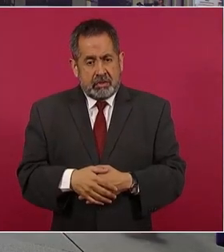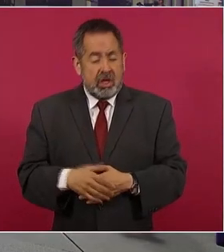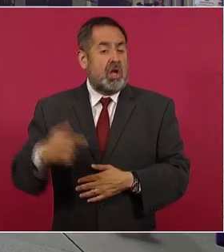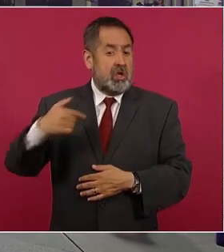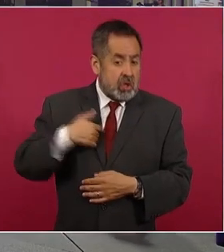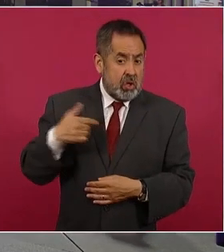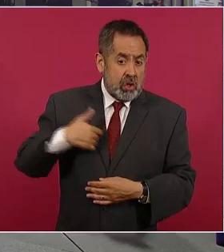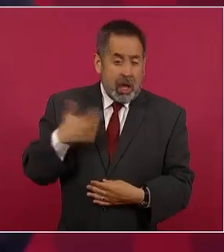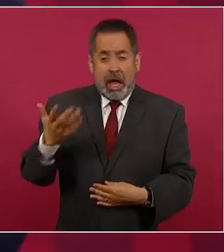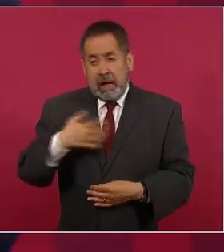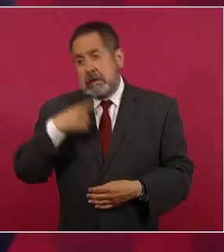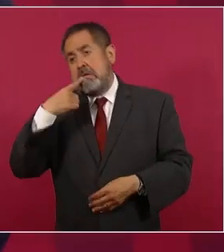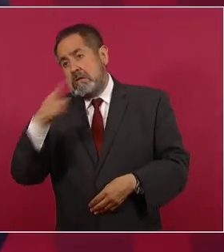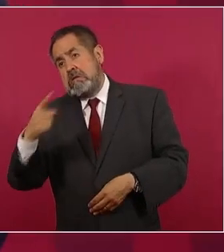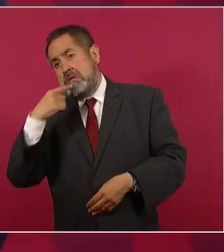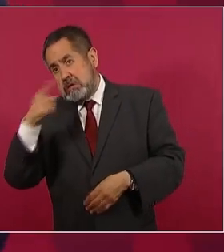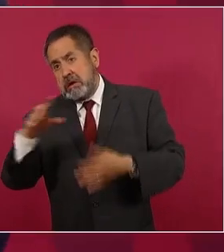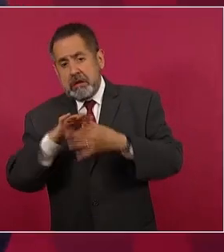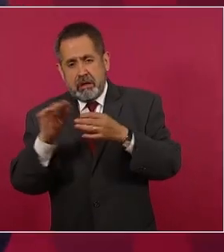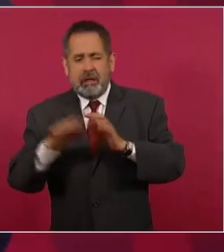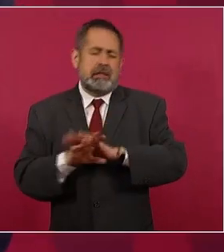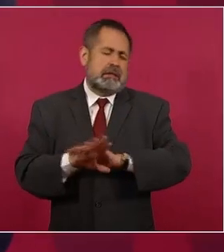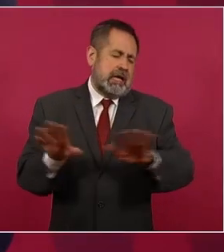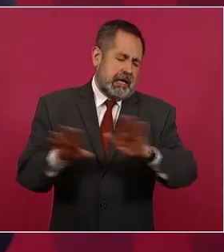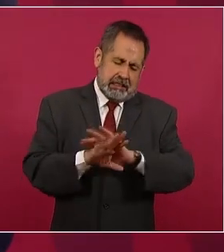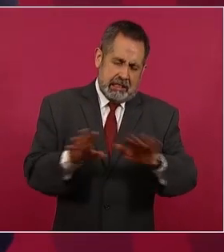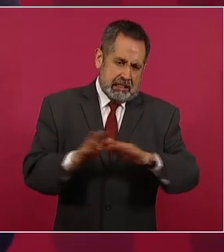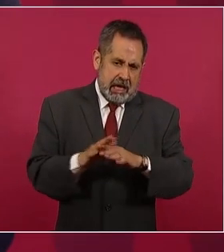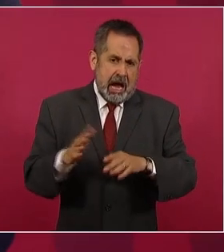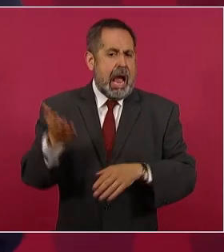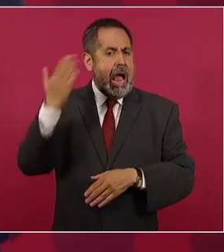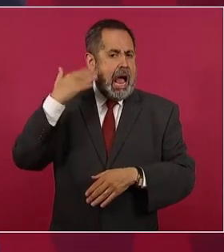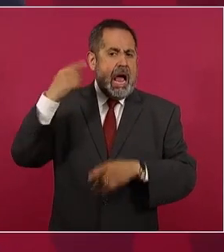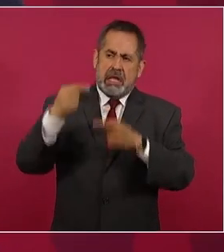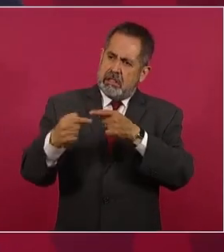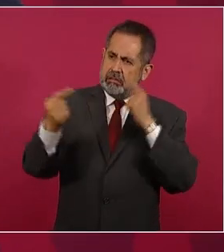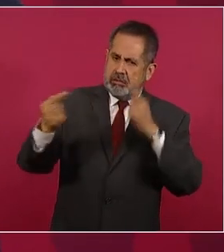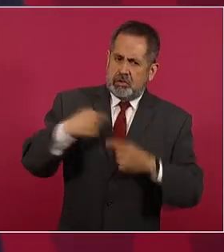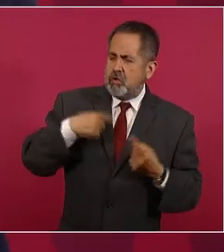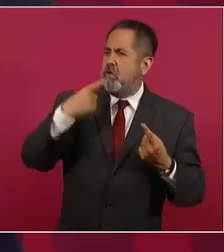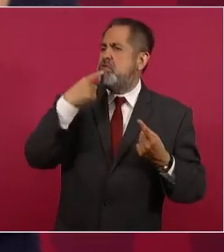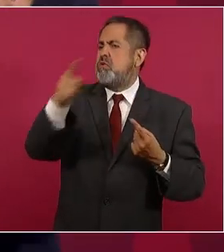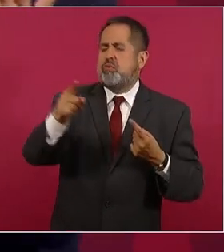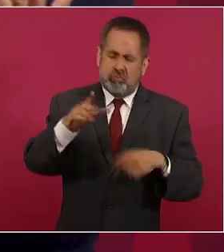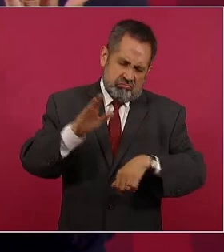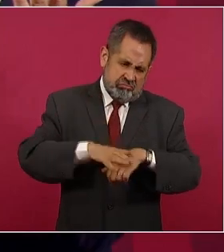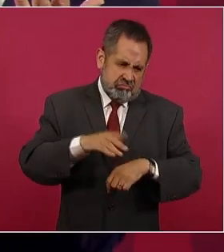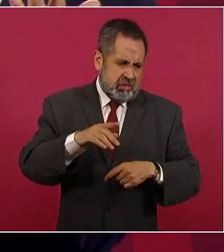estar denunciando, cuando estaba en la oposición, ya lo dije, denuncia a Salinas.